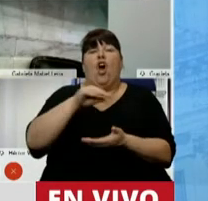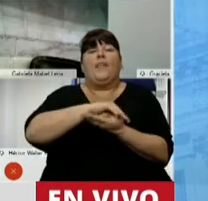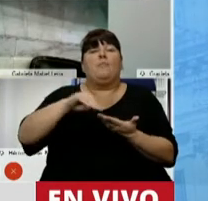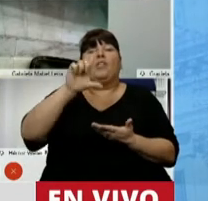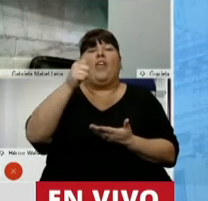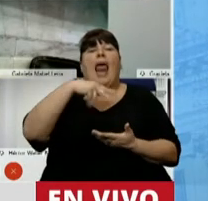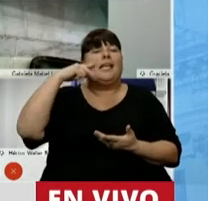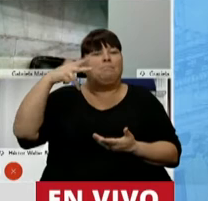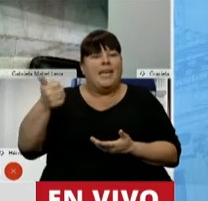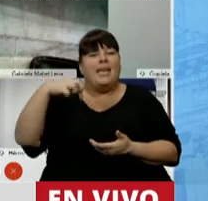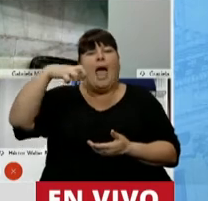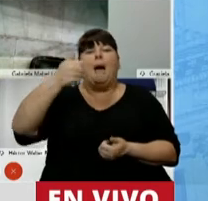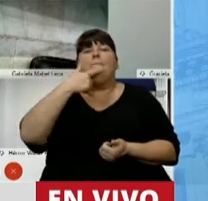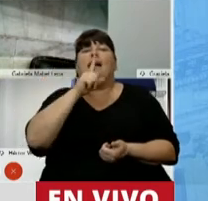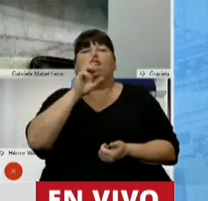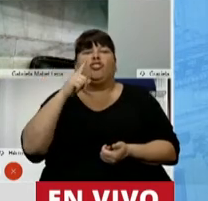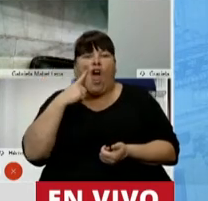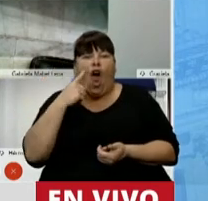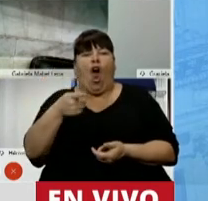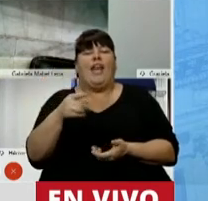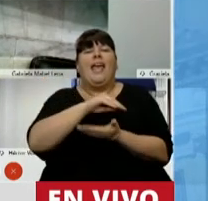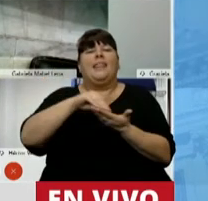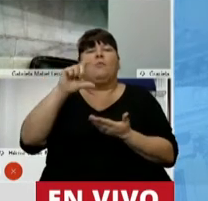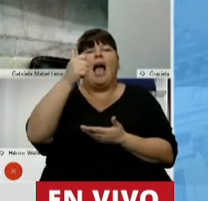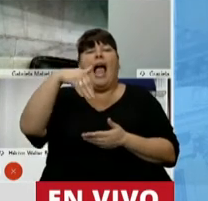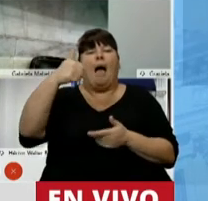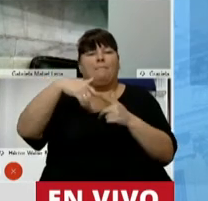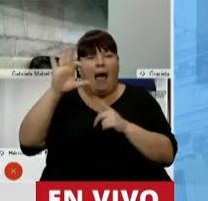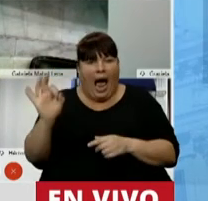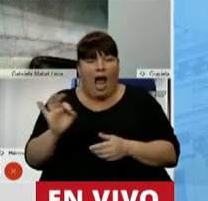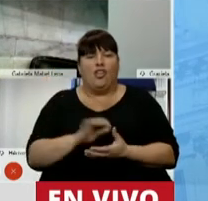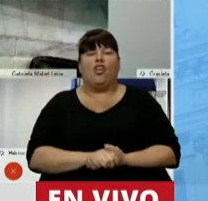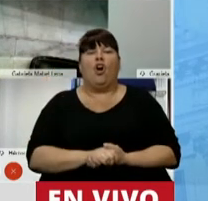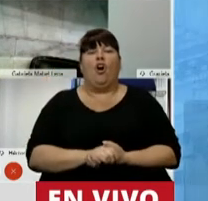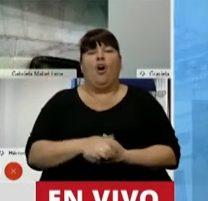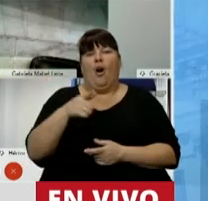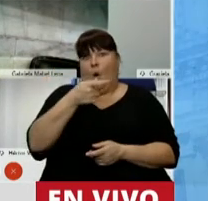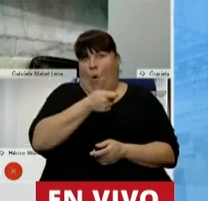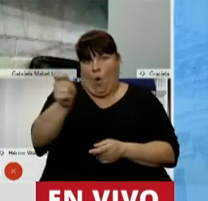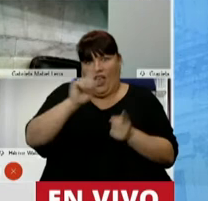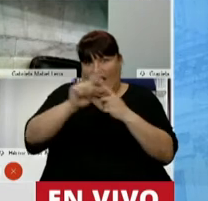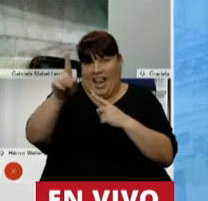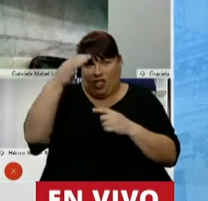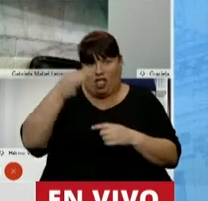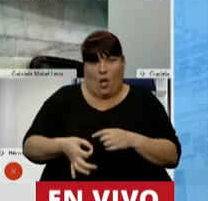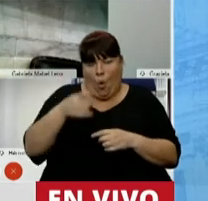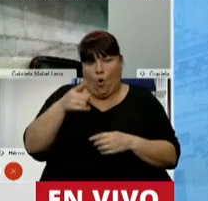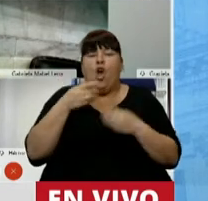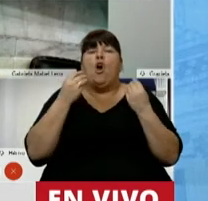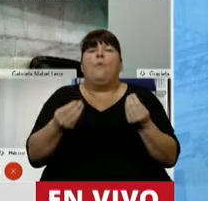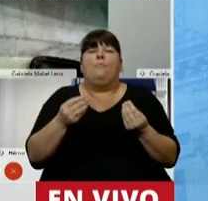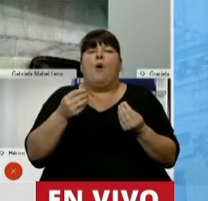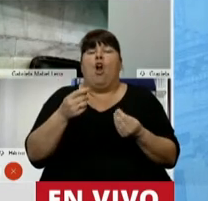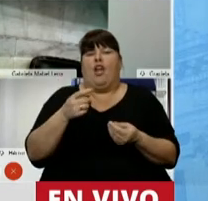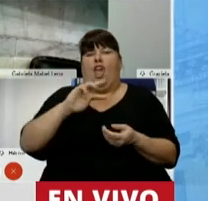diputado Laspina, el diputado Pastori, la diputada Camaño, va directamente a la judicialización porque es